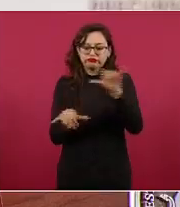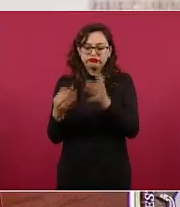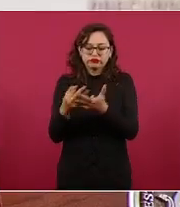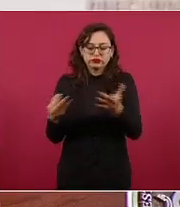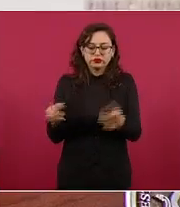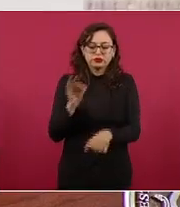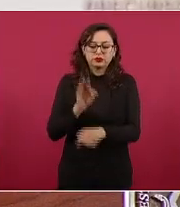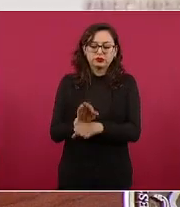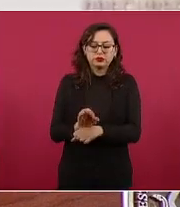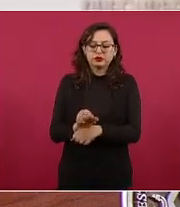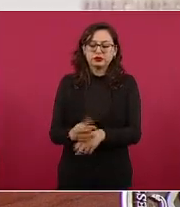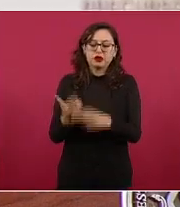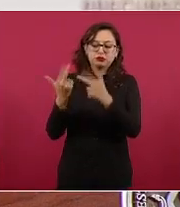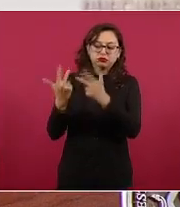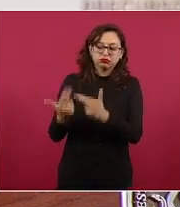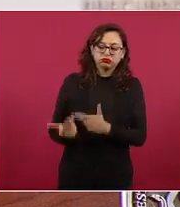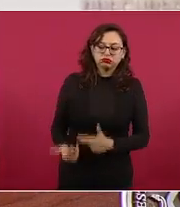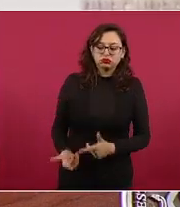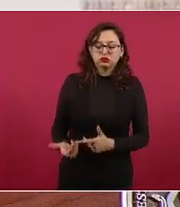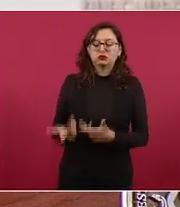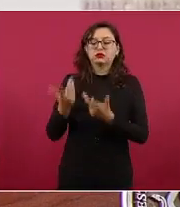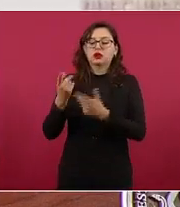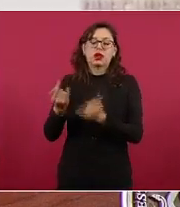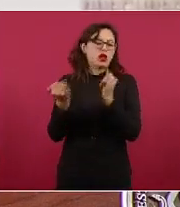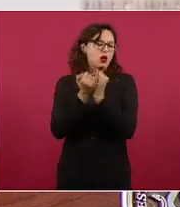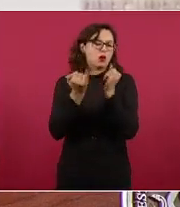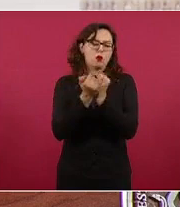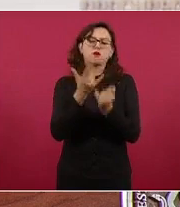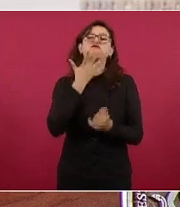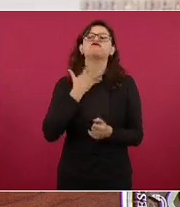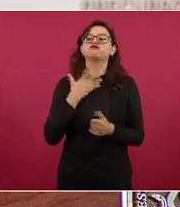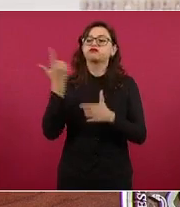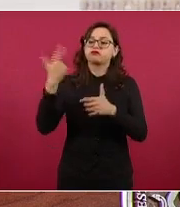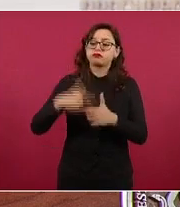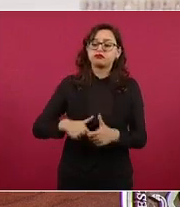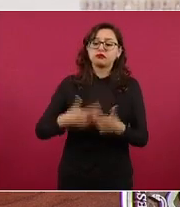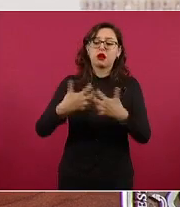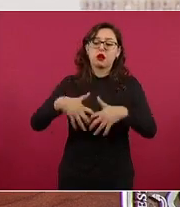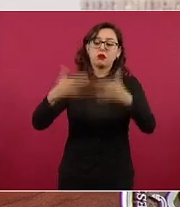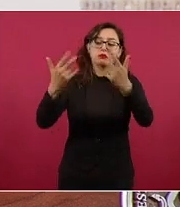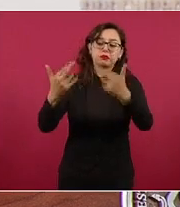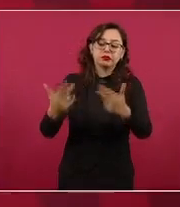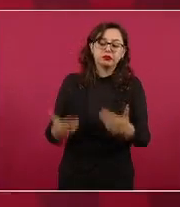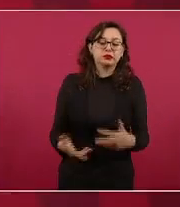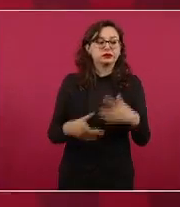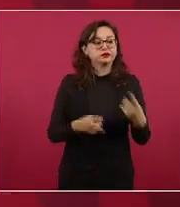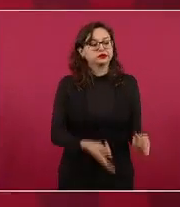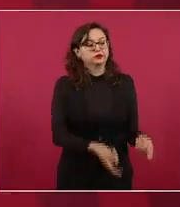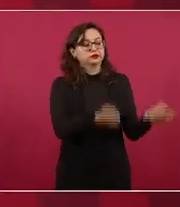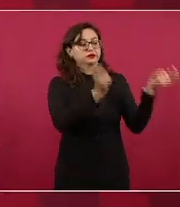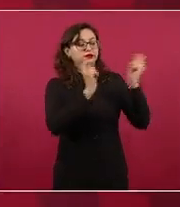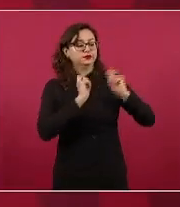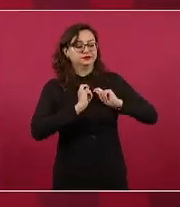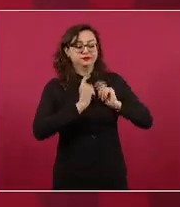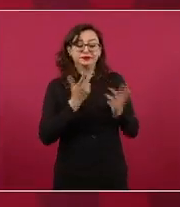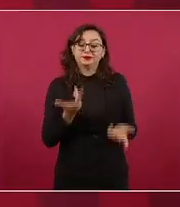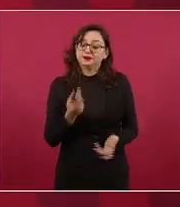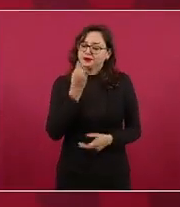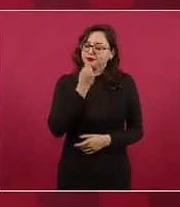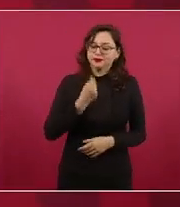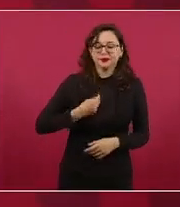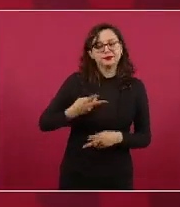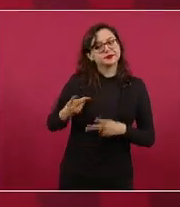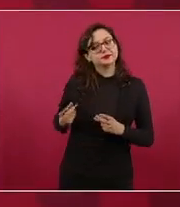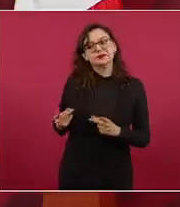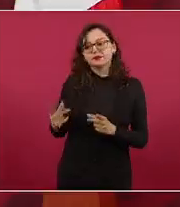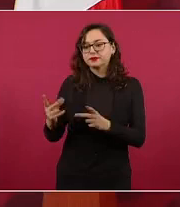ya muy abandonadas pero las estamos echando a